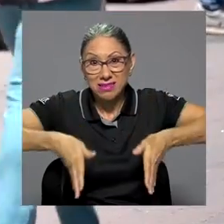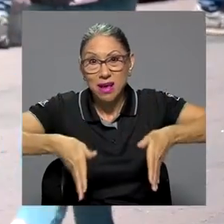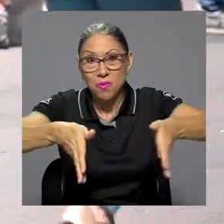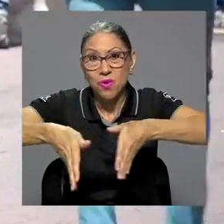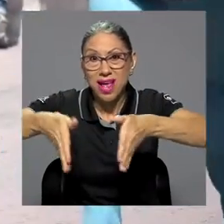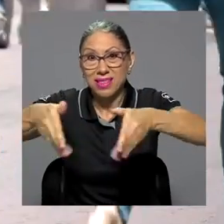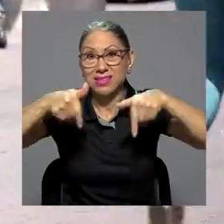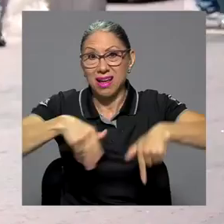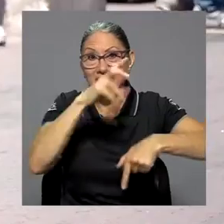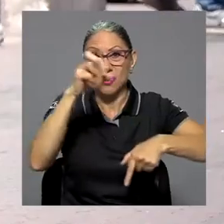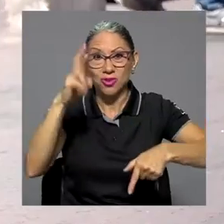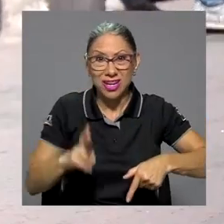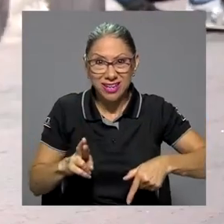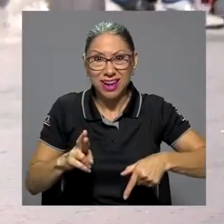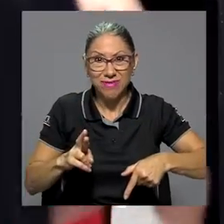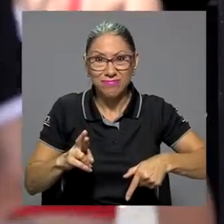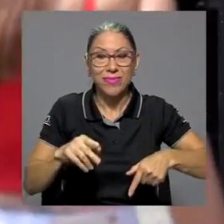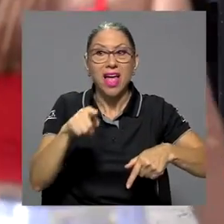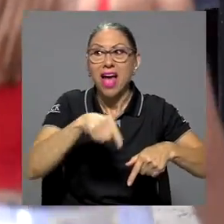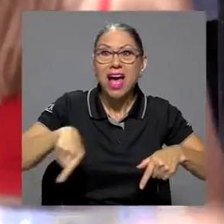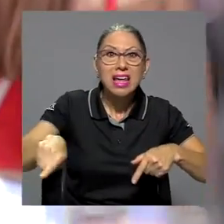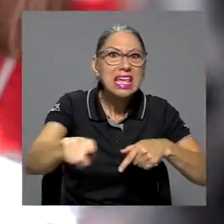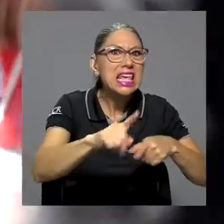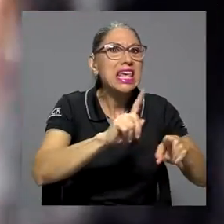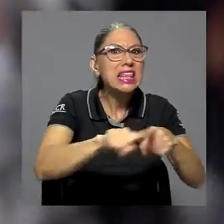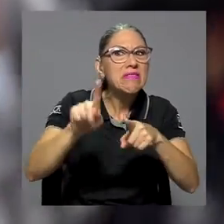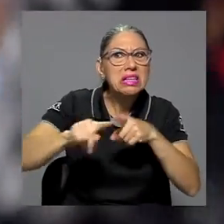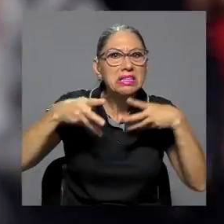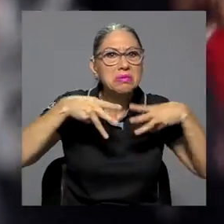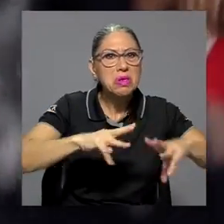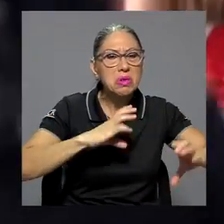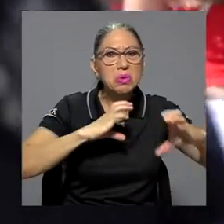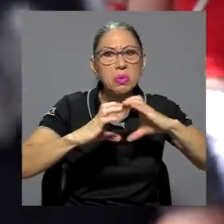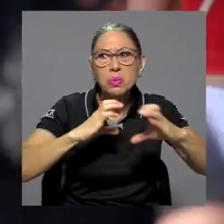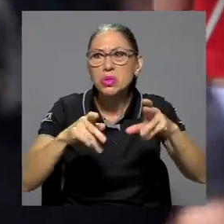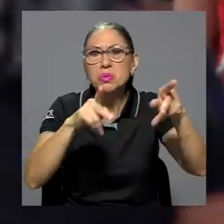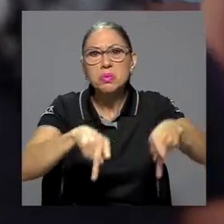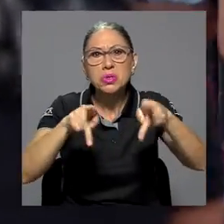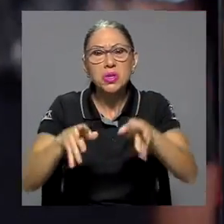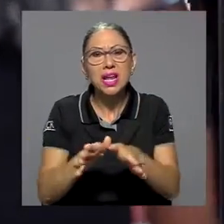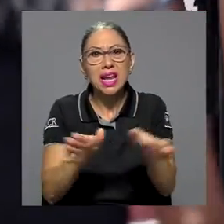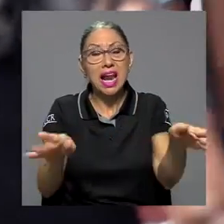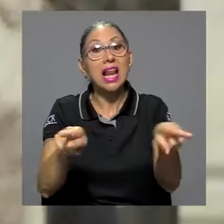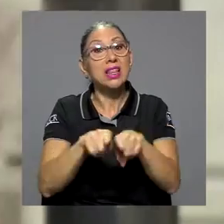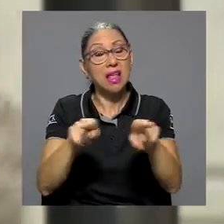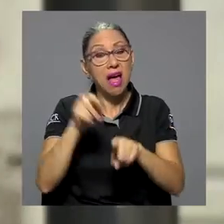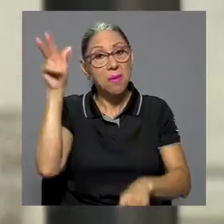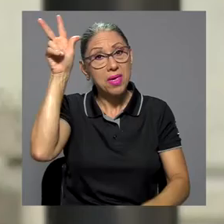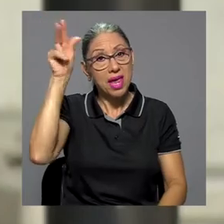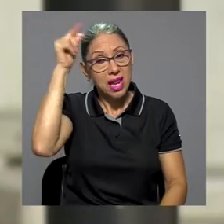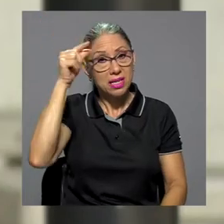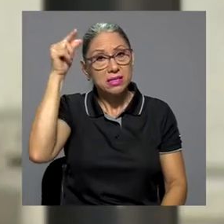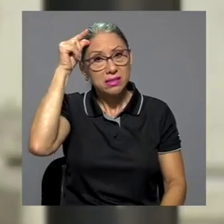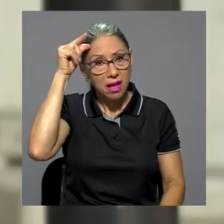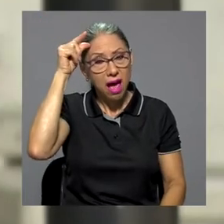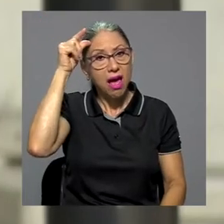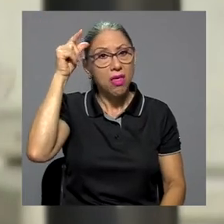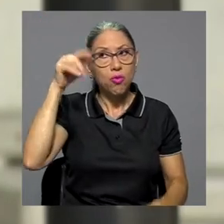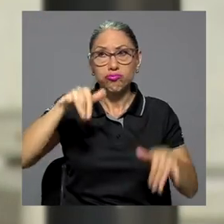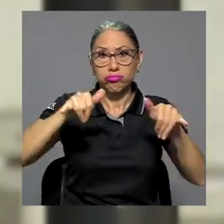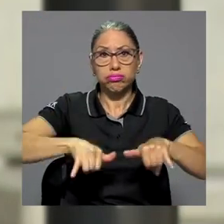inclusive de sectores de la prensa, algunos sectores de la sociedad civil y el estado